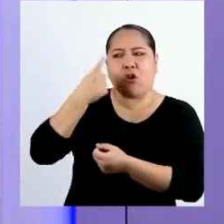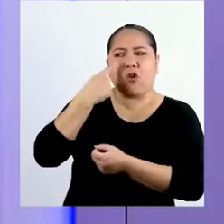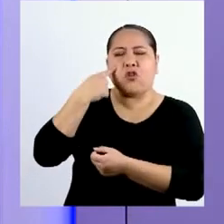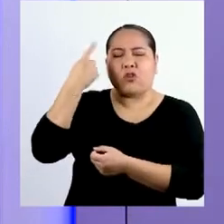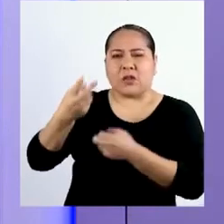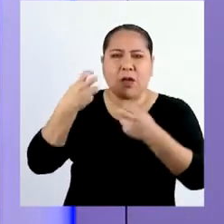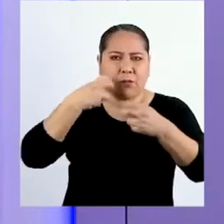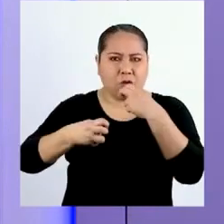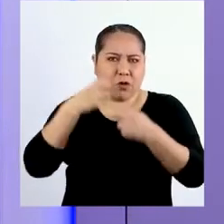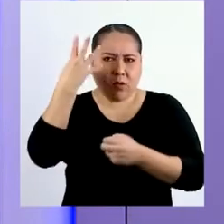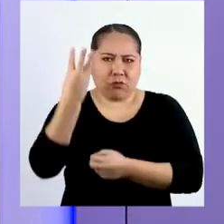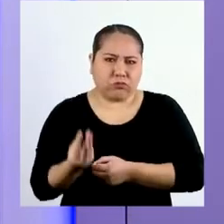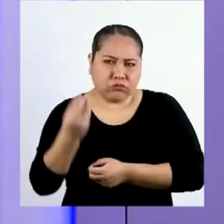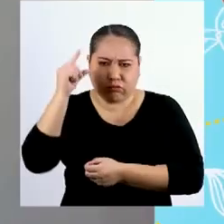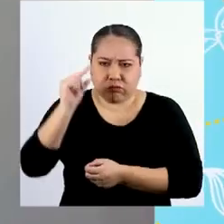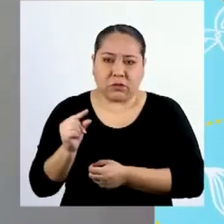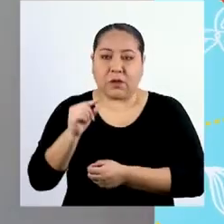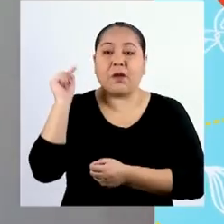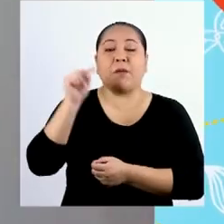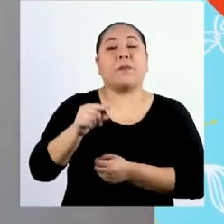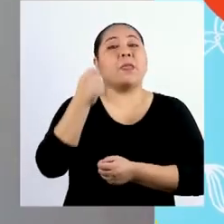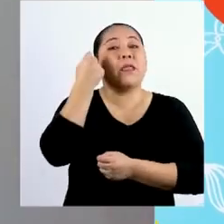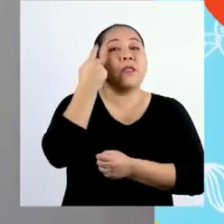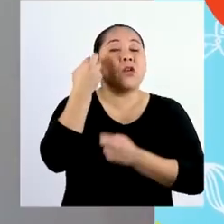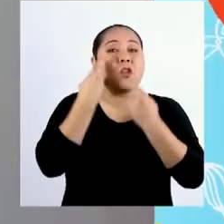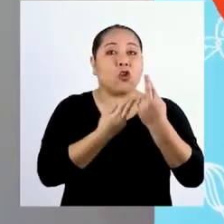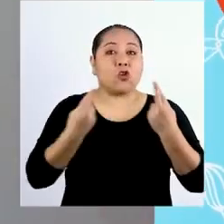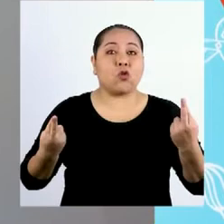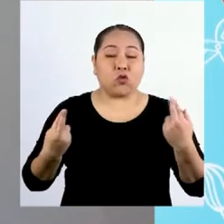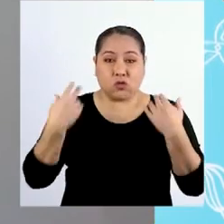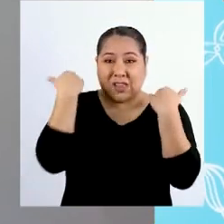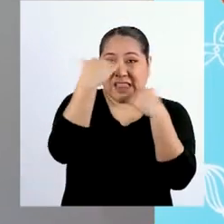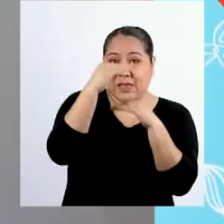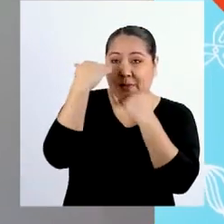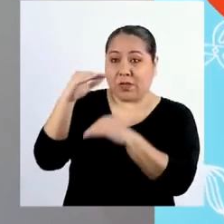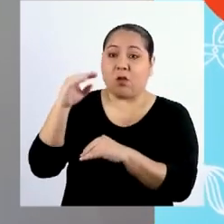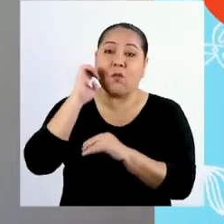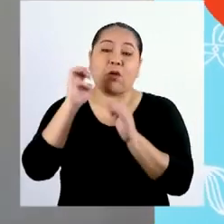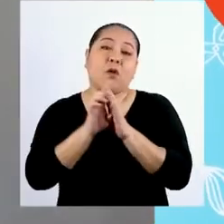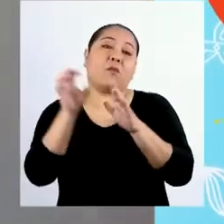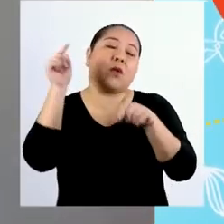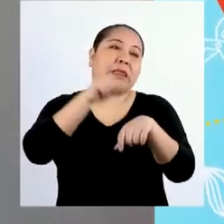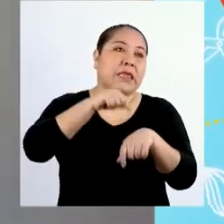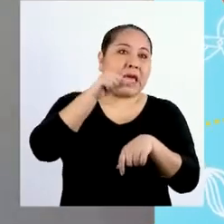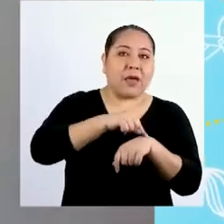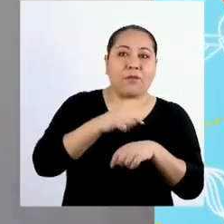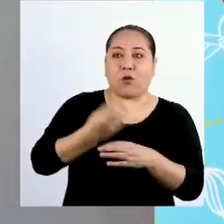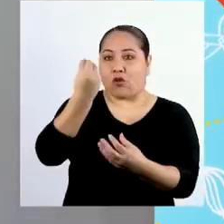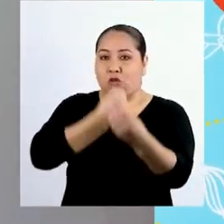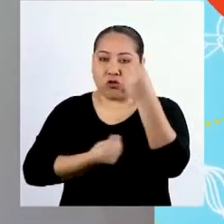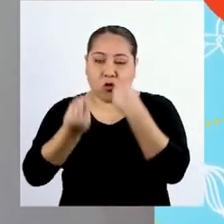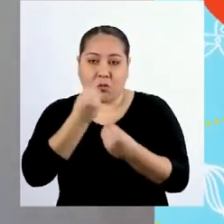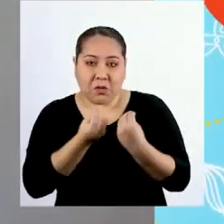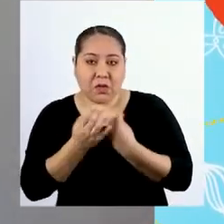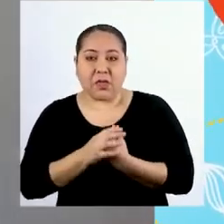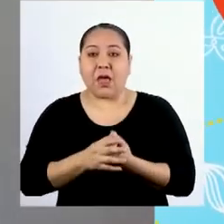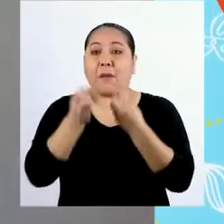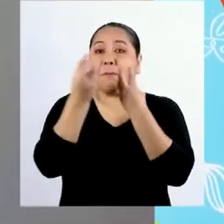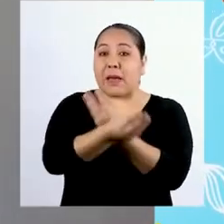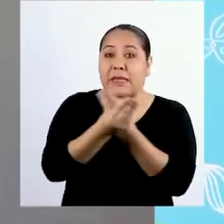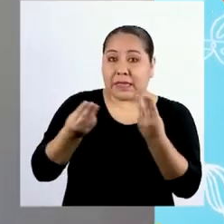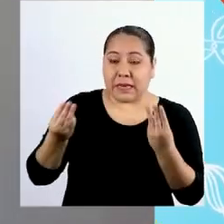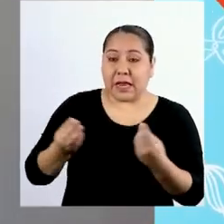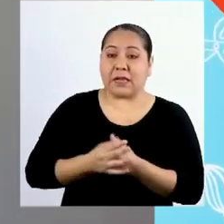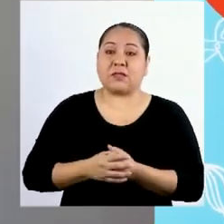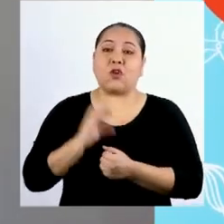conozcan el problema de la escasez? Cuando entendemos que los recursos son limitados, tales como el tiempo, los alimentos, los